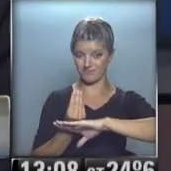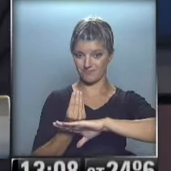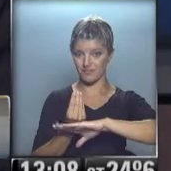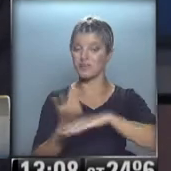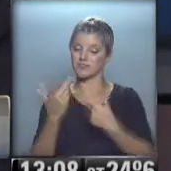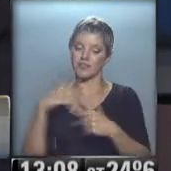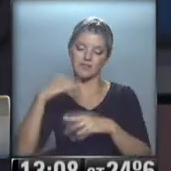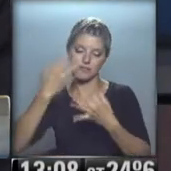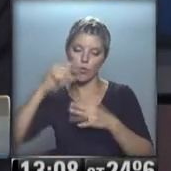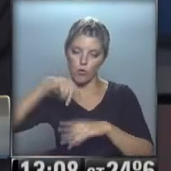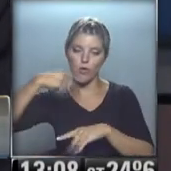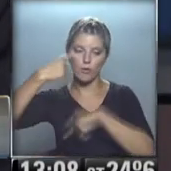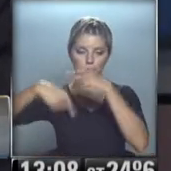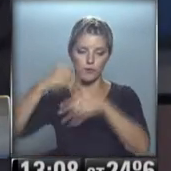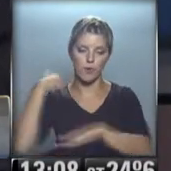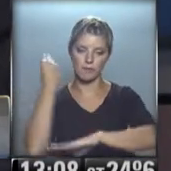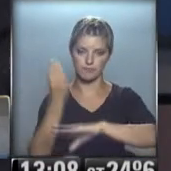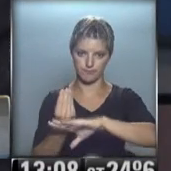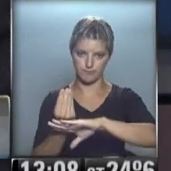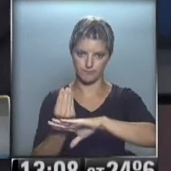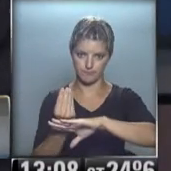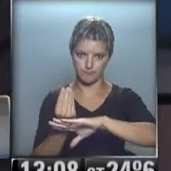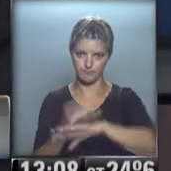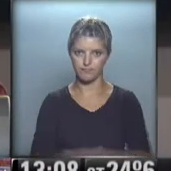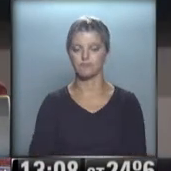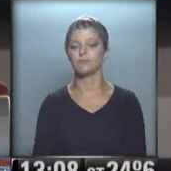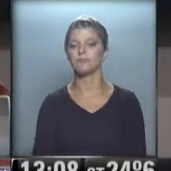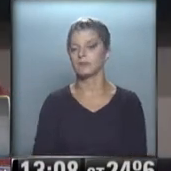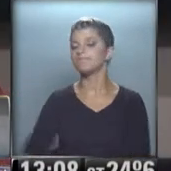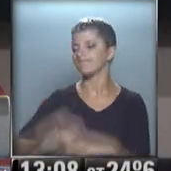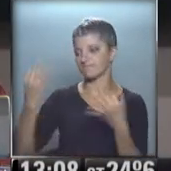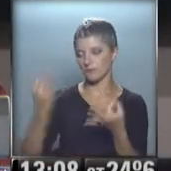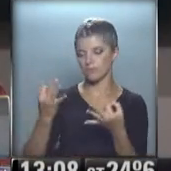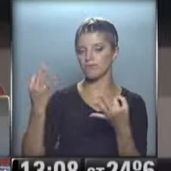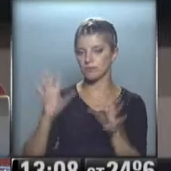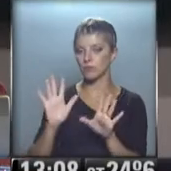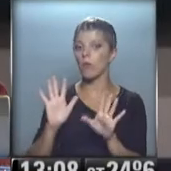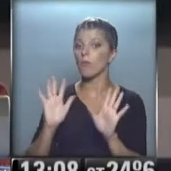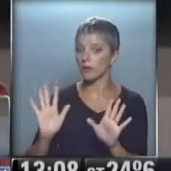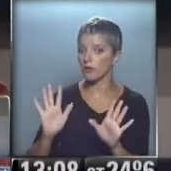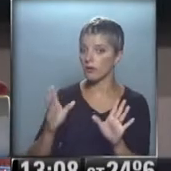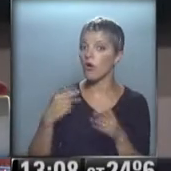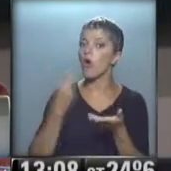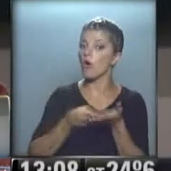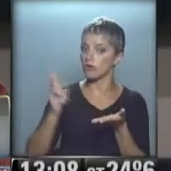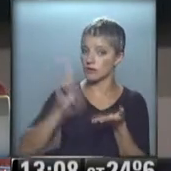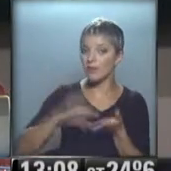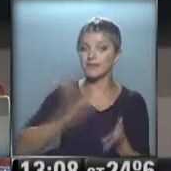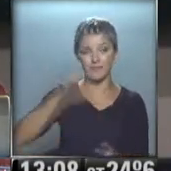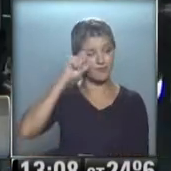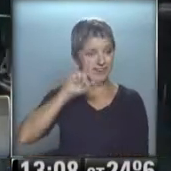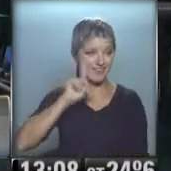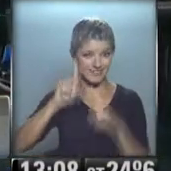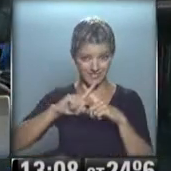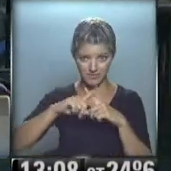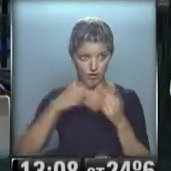claramente ganadora en cualquiera en cualquiera distancia cualquiera sea su rival efectivamente pero vamos otra vez a saludarla a Félix Taylor otra